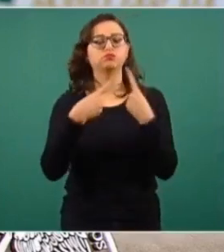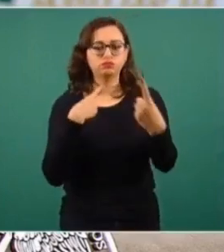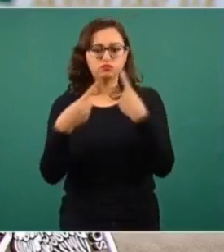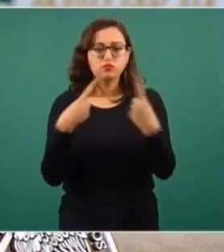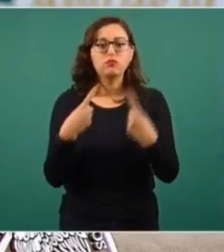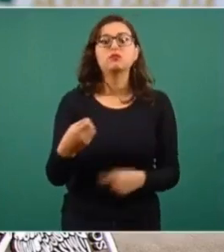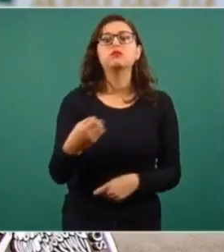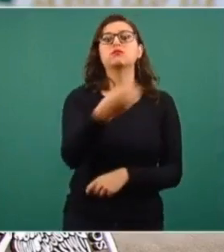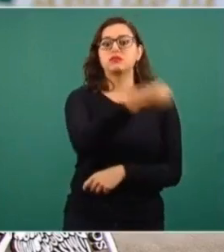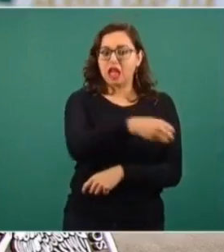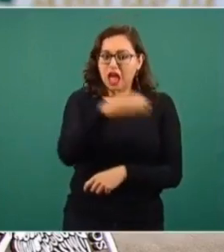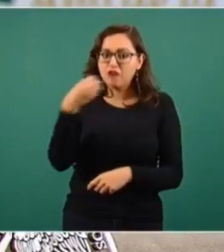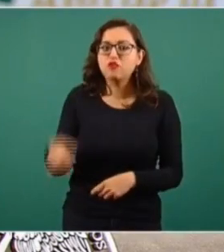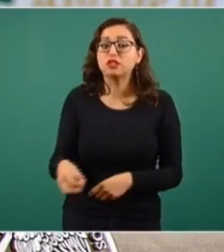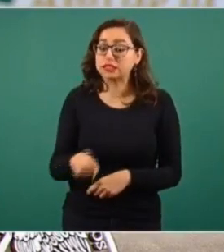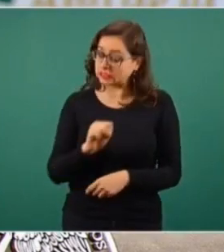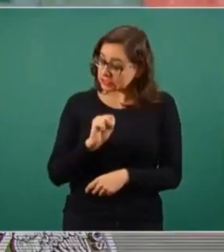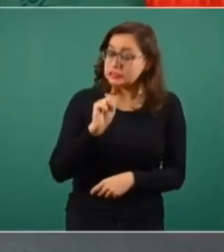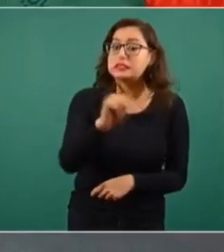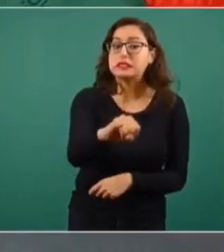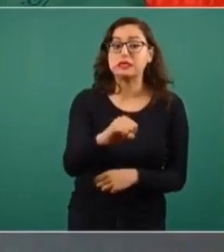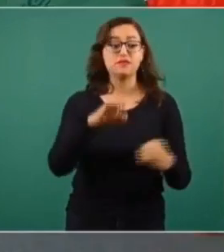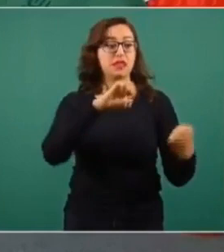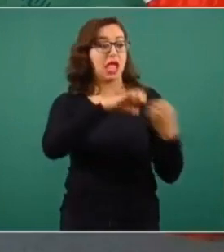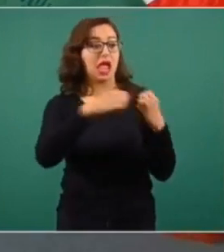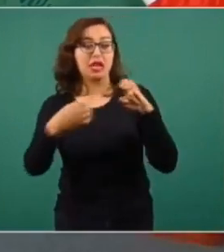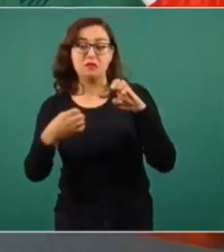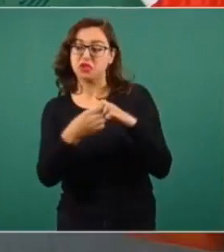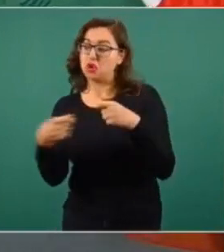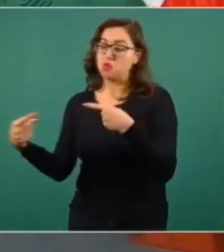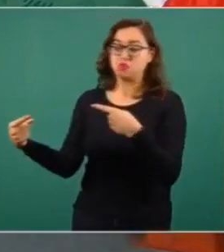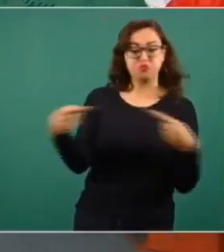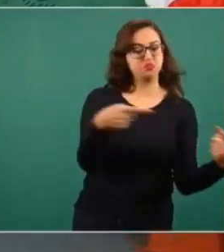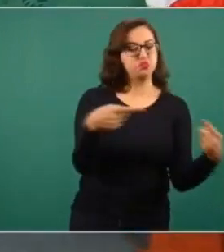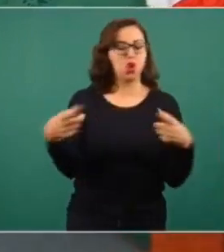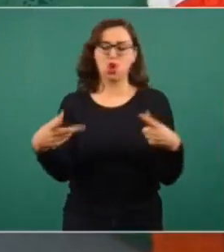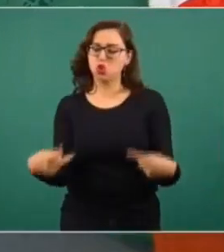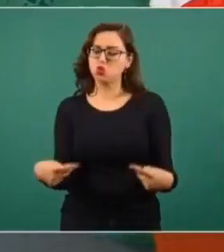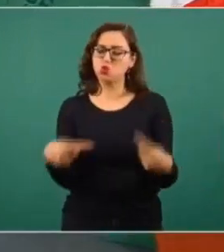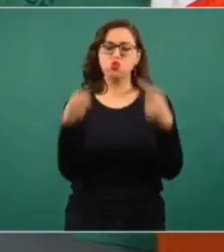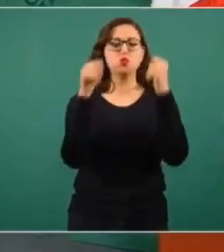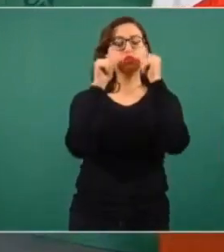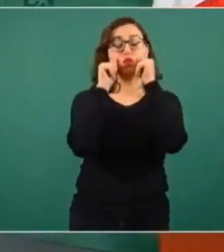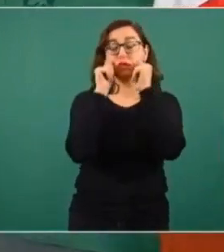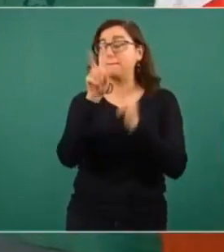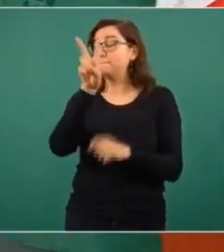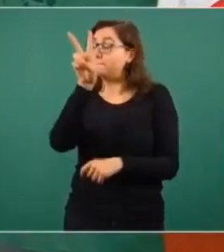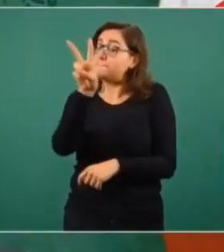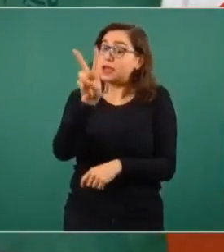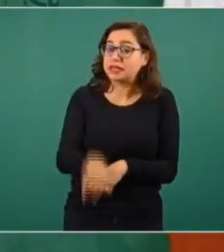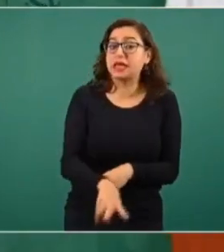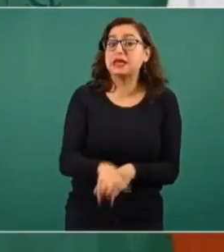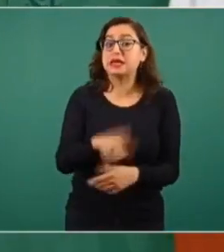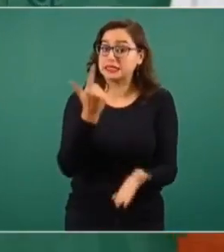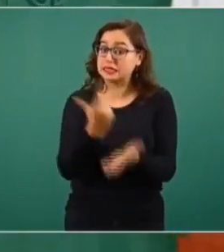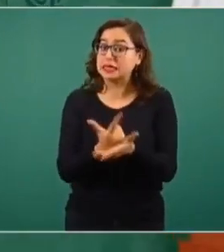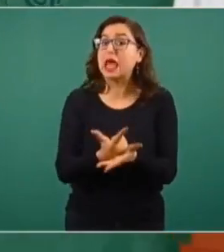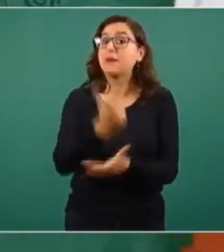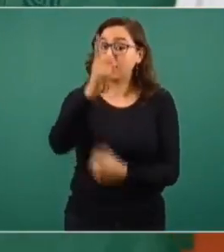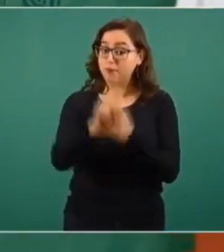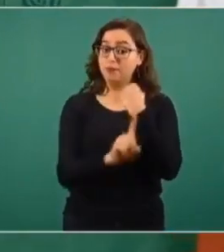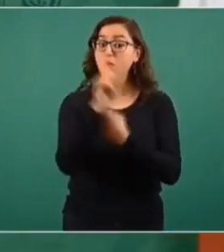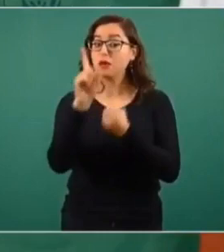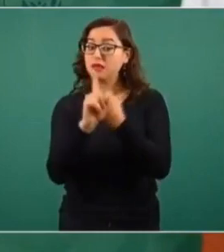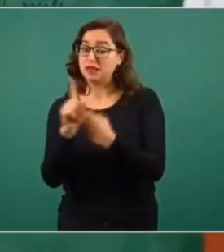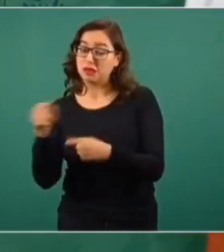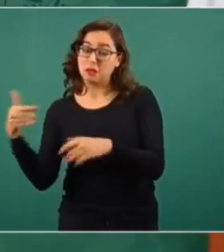con sus adversarios o con quienes han cometido agravios profundísimos y daños profundísimos entre